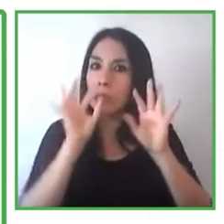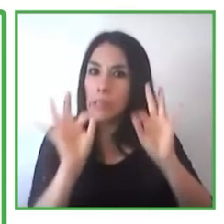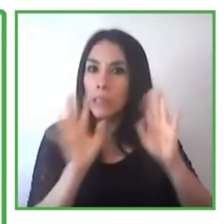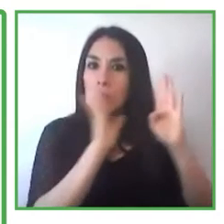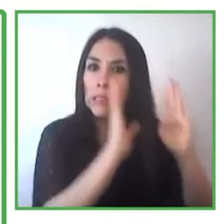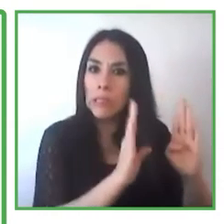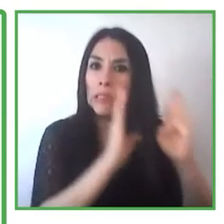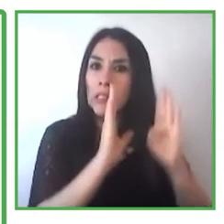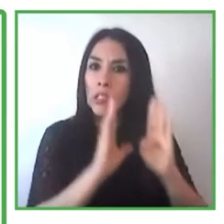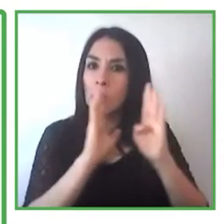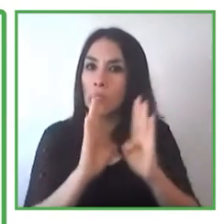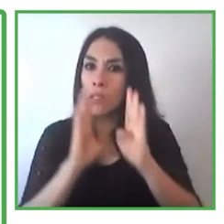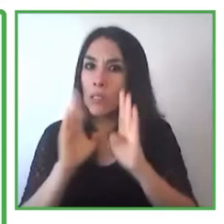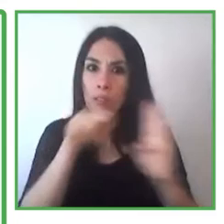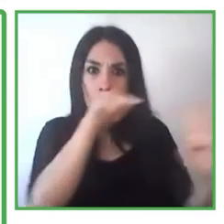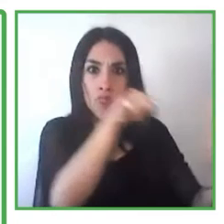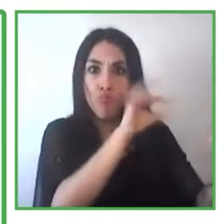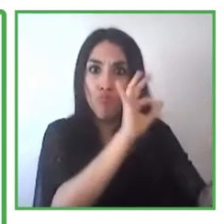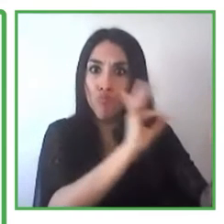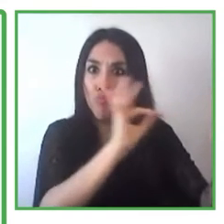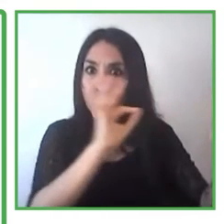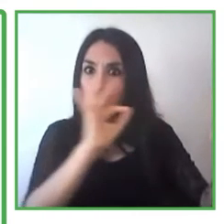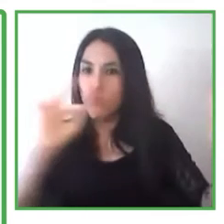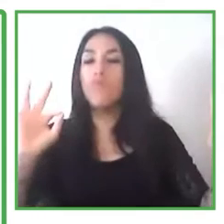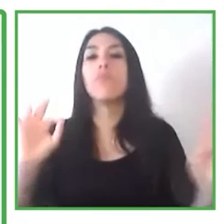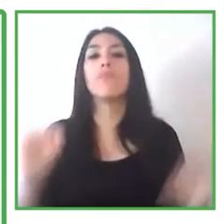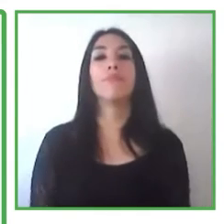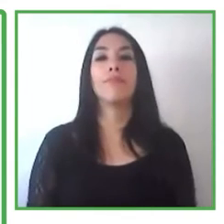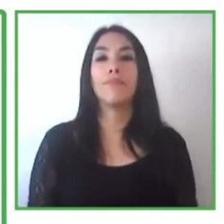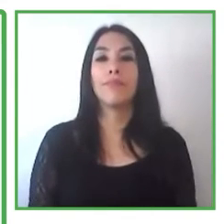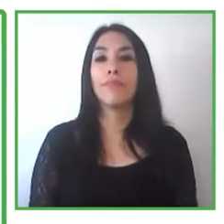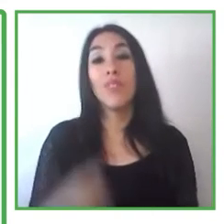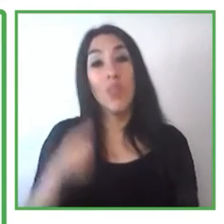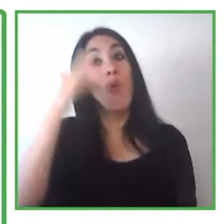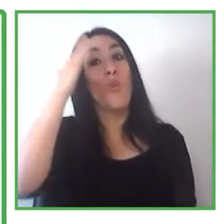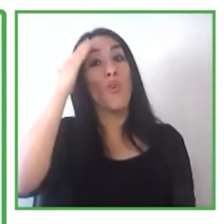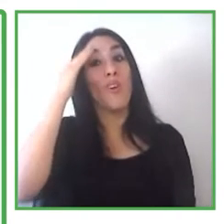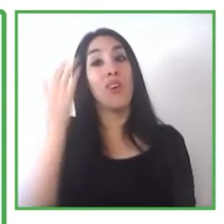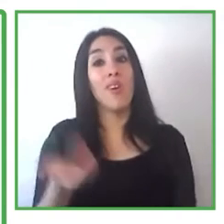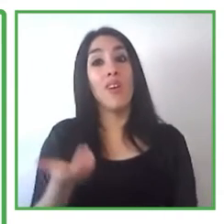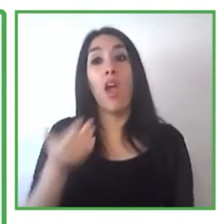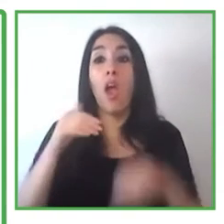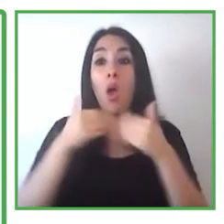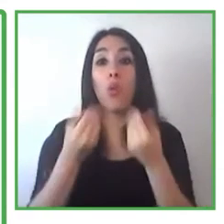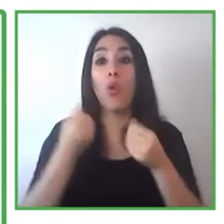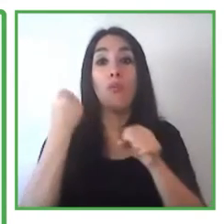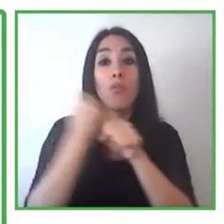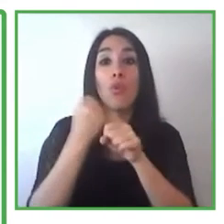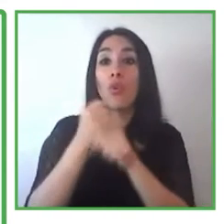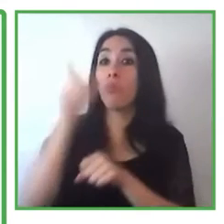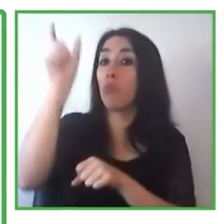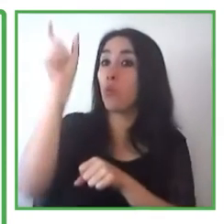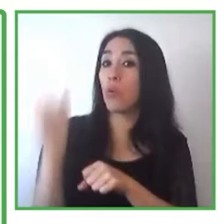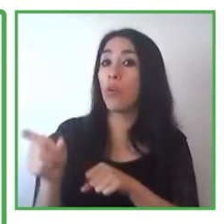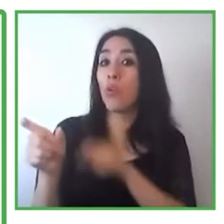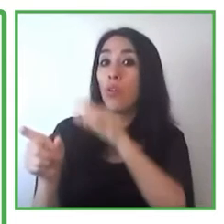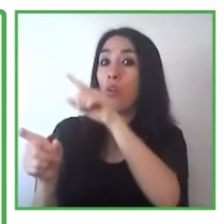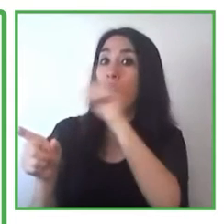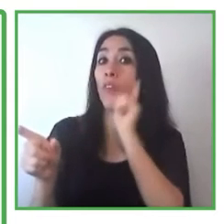acuerdo a las capacidades y competencias que las personas con discapacidad tienen o se les puede desarrollar.